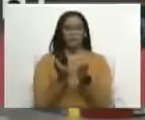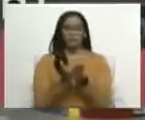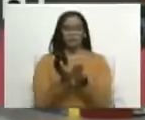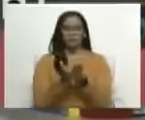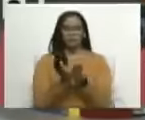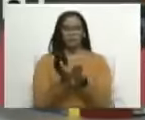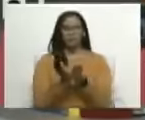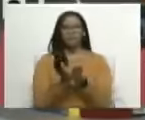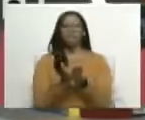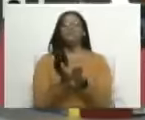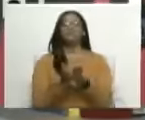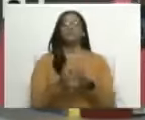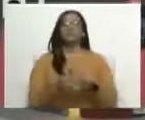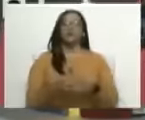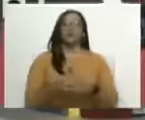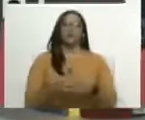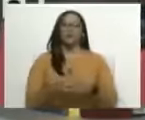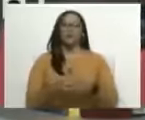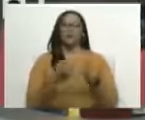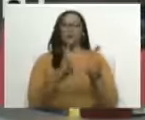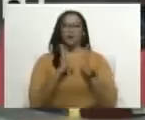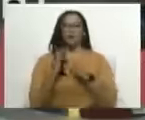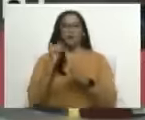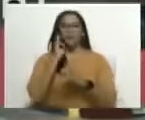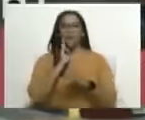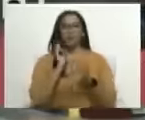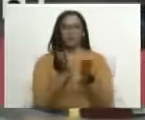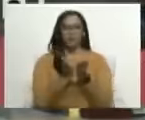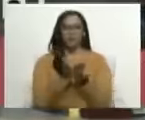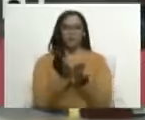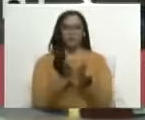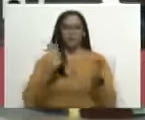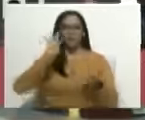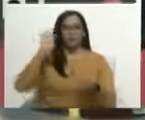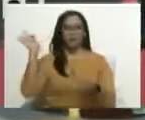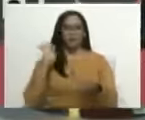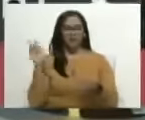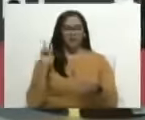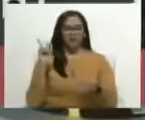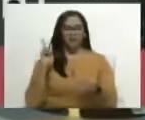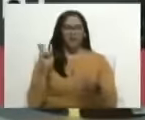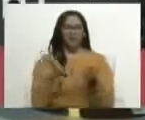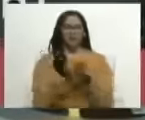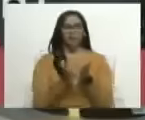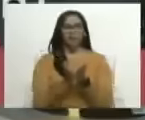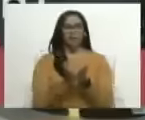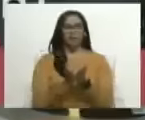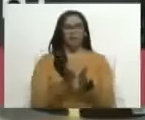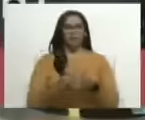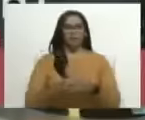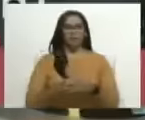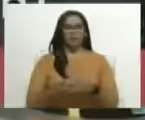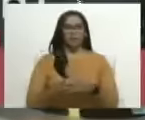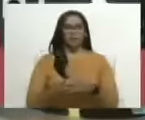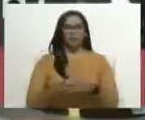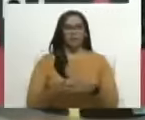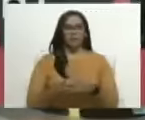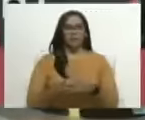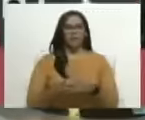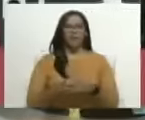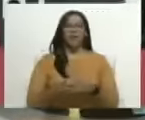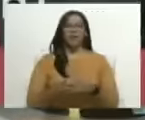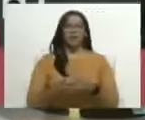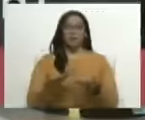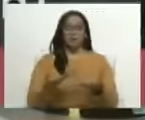de la Organización Bolivariana de Estudiantes, de la Federación Venezolana de Estudiantes de Educación Media. Bueno, a desarrollar una gran